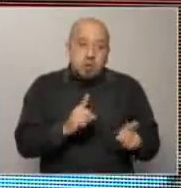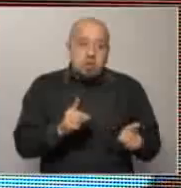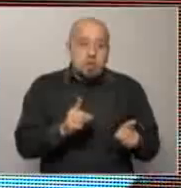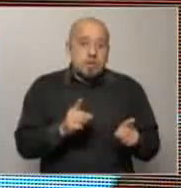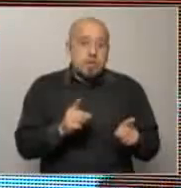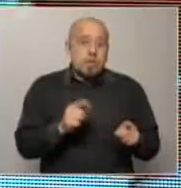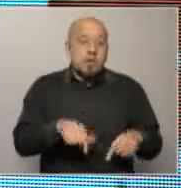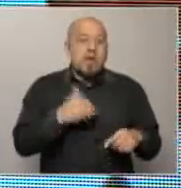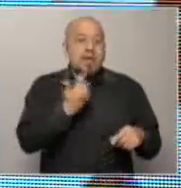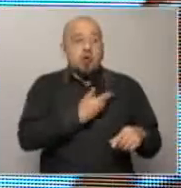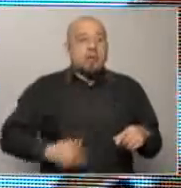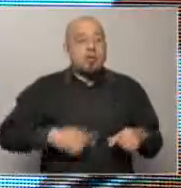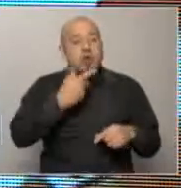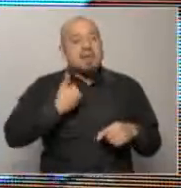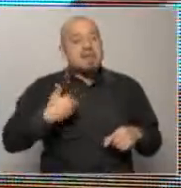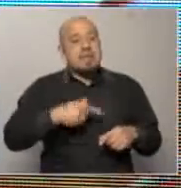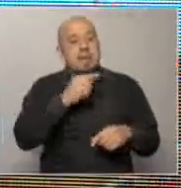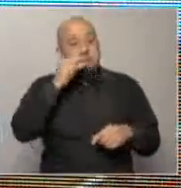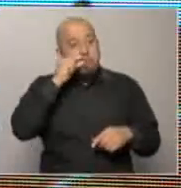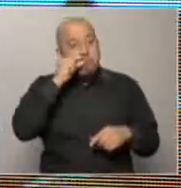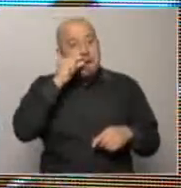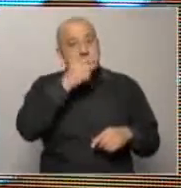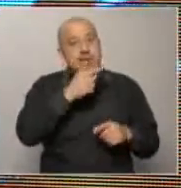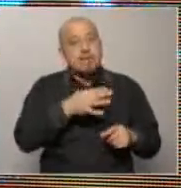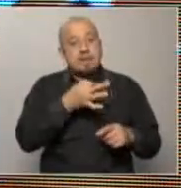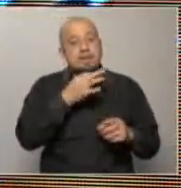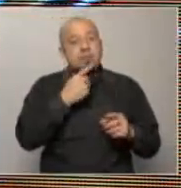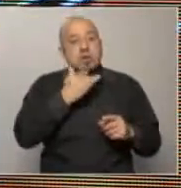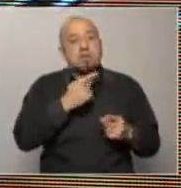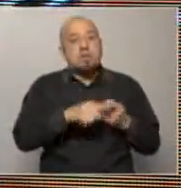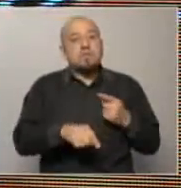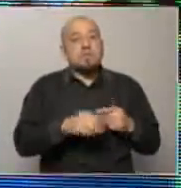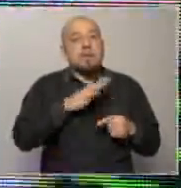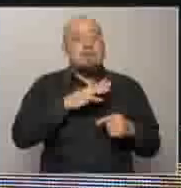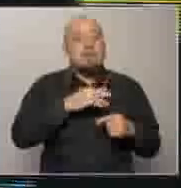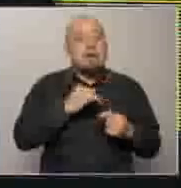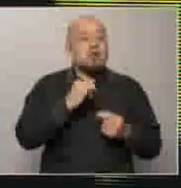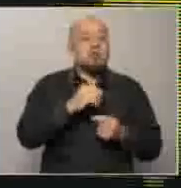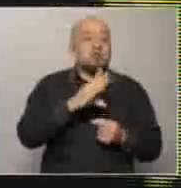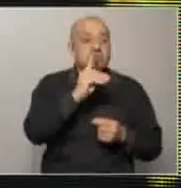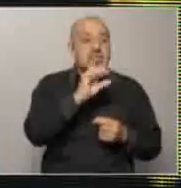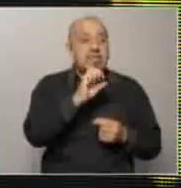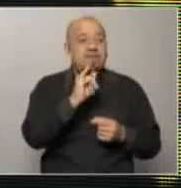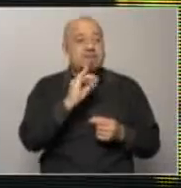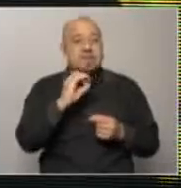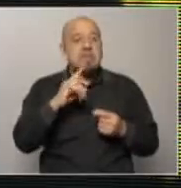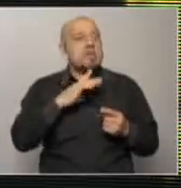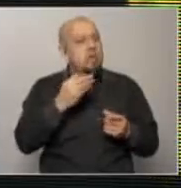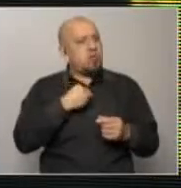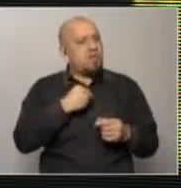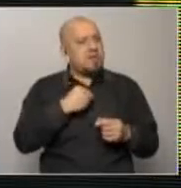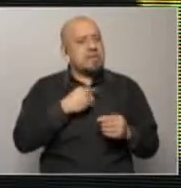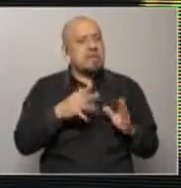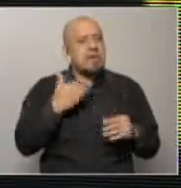el gobierno de Macri en Argentina Macri gana había un déficit fiscal enorme y él confía en que